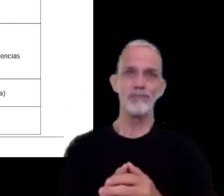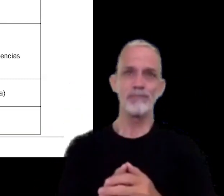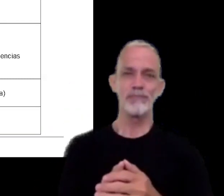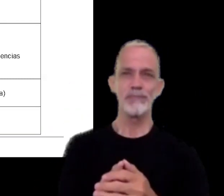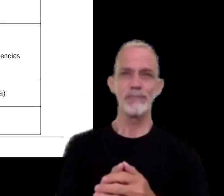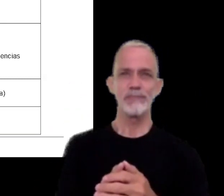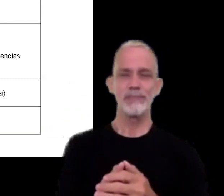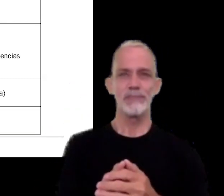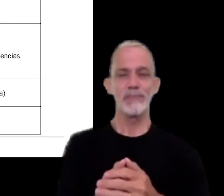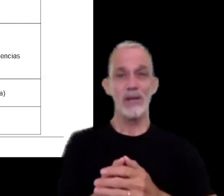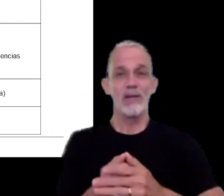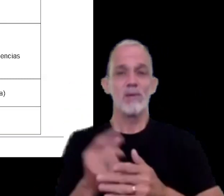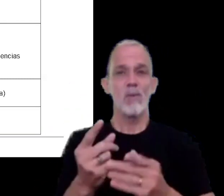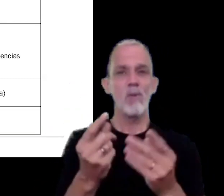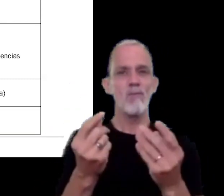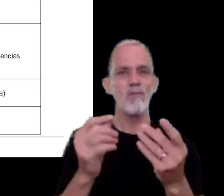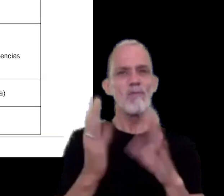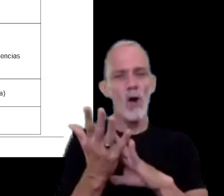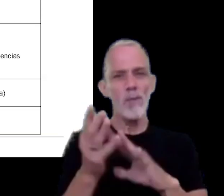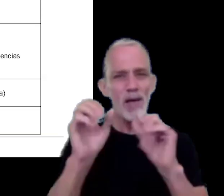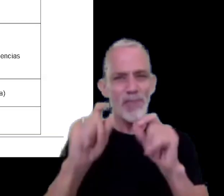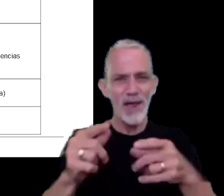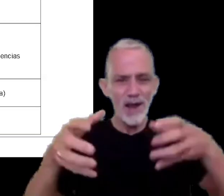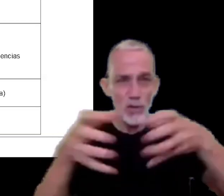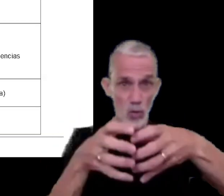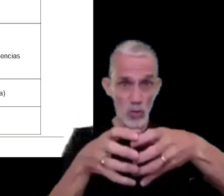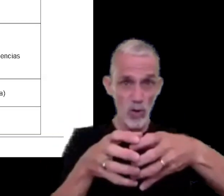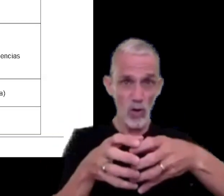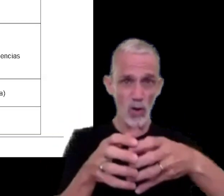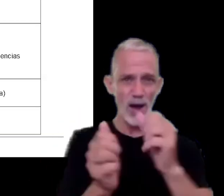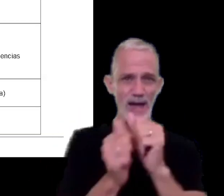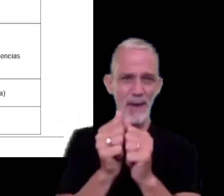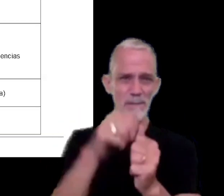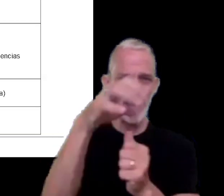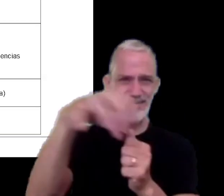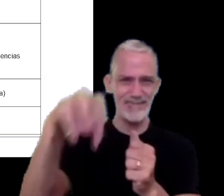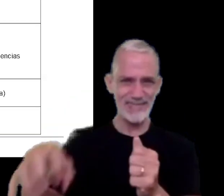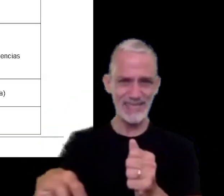la conformación del grupo multinacional